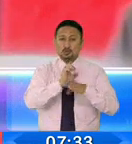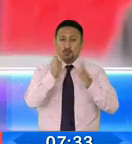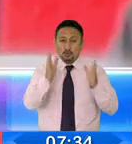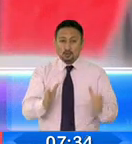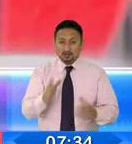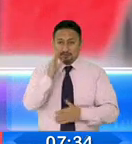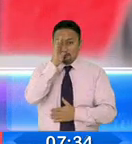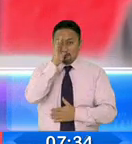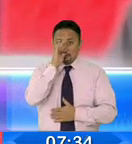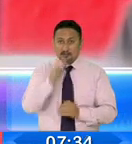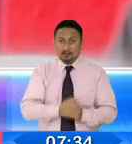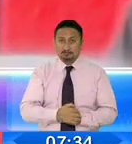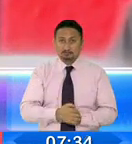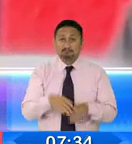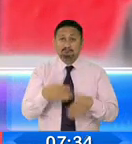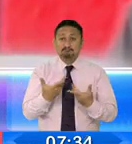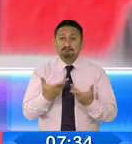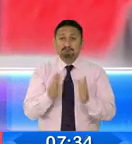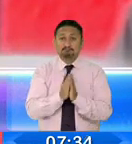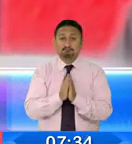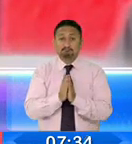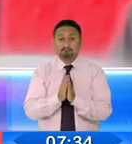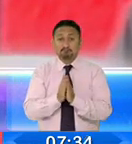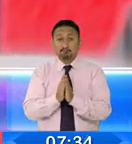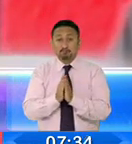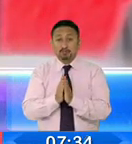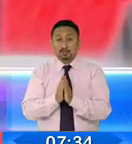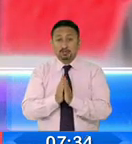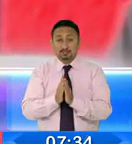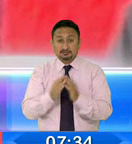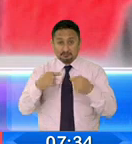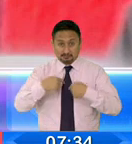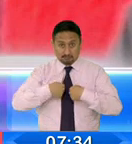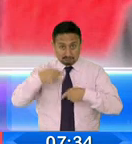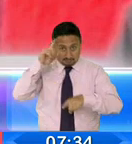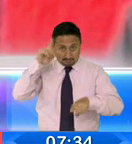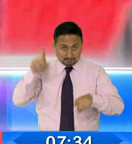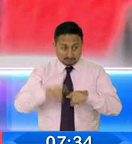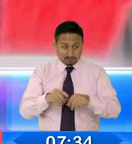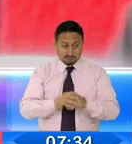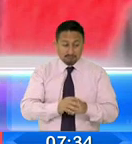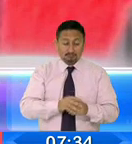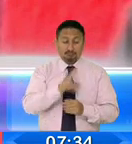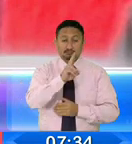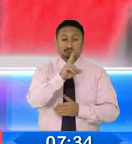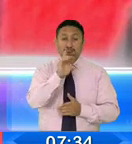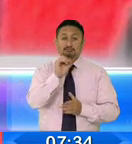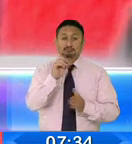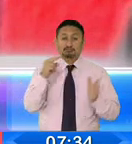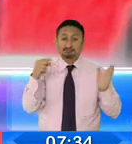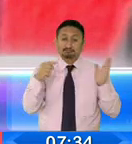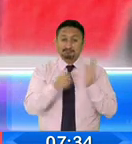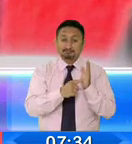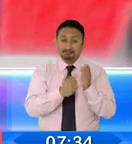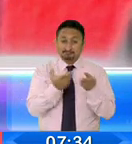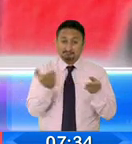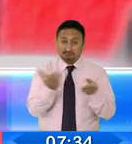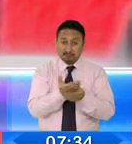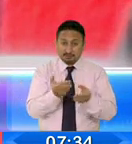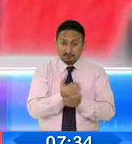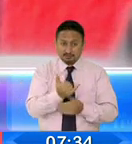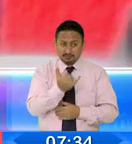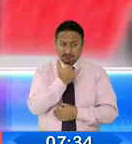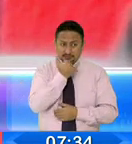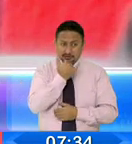Cuando solicitamos ese recurso de objeción, adjuntando 20.000 actas con inconsistencias, no fue